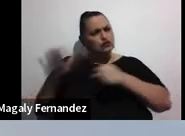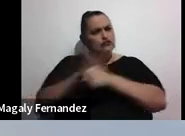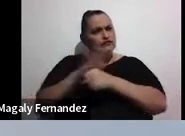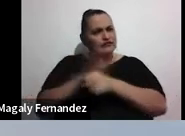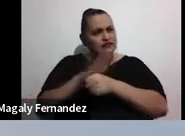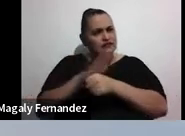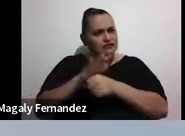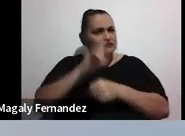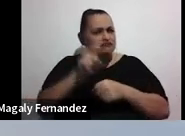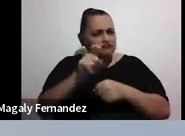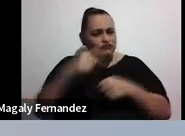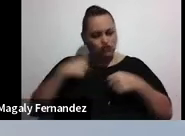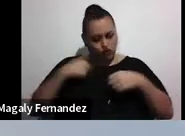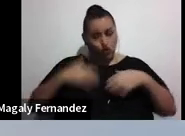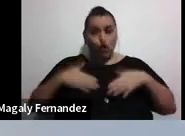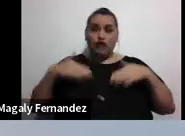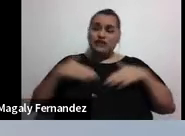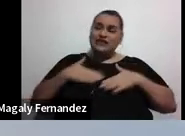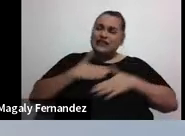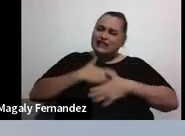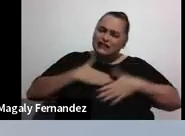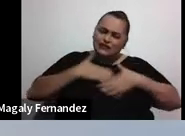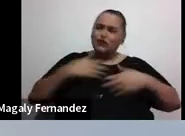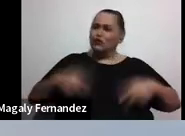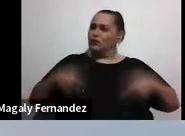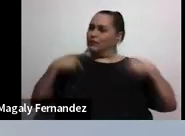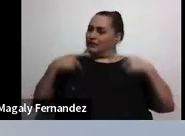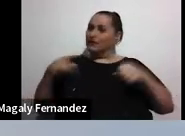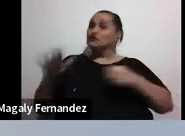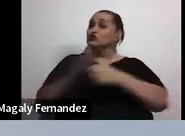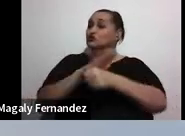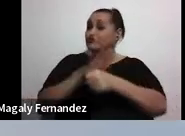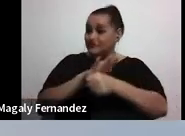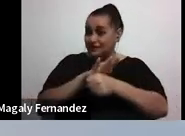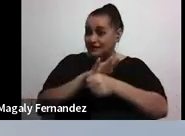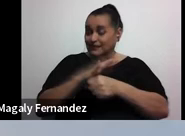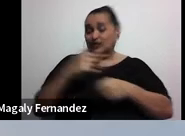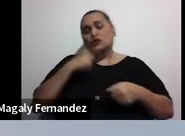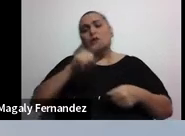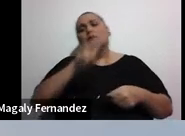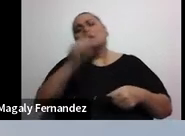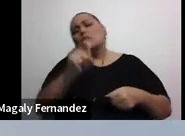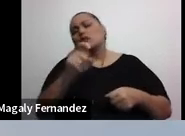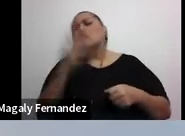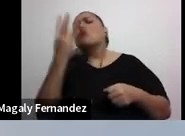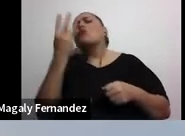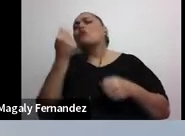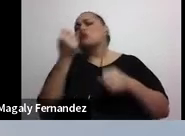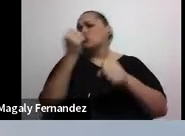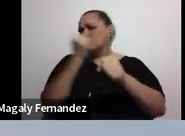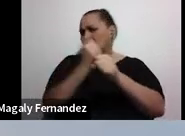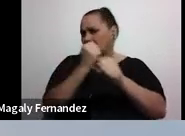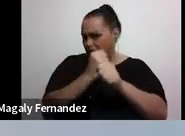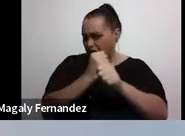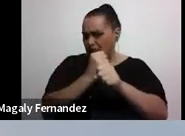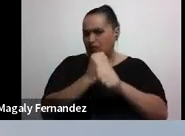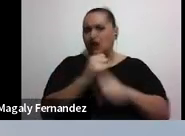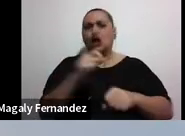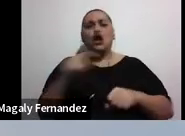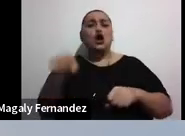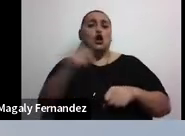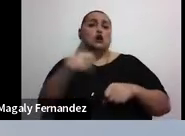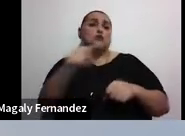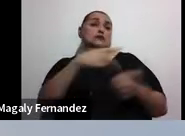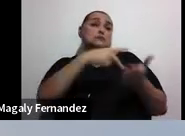¿Estoy disfrutando la vida lo suficiente? Yo puedo preguntarles cuánto trabajan, cuánto, qué tan pagadas están las